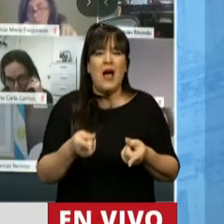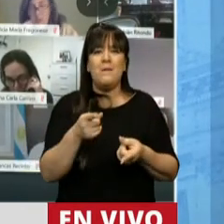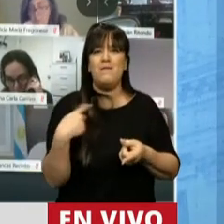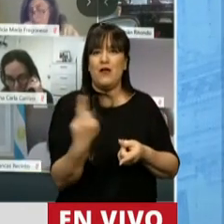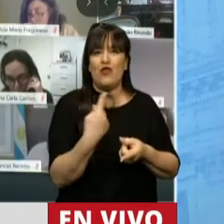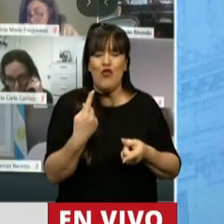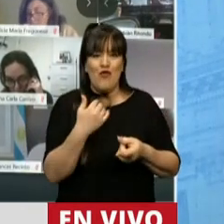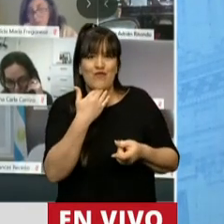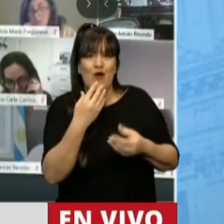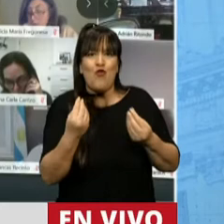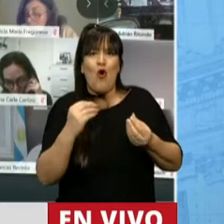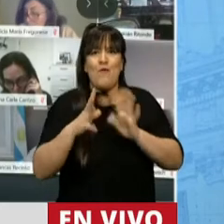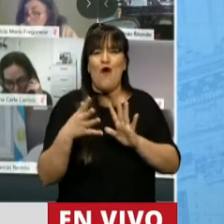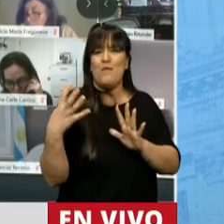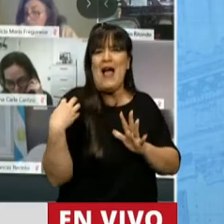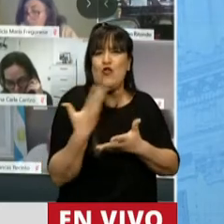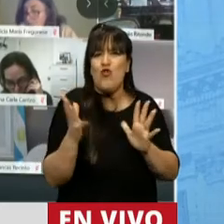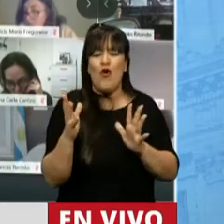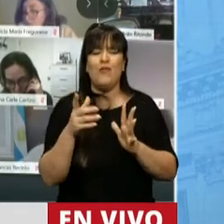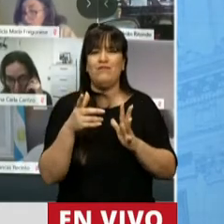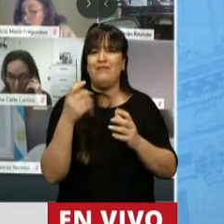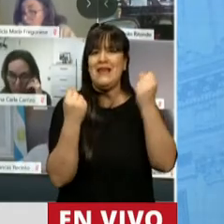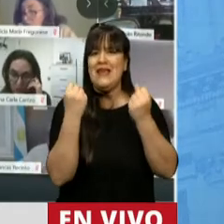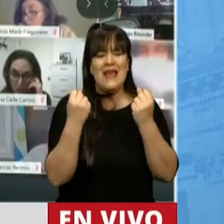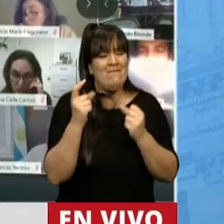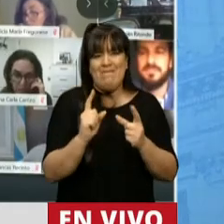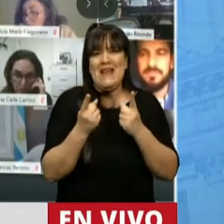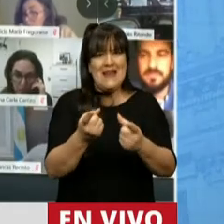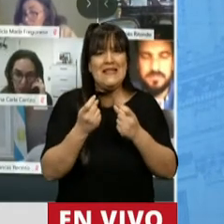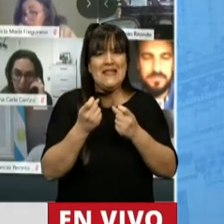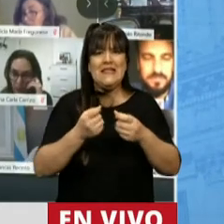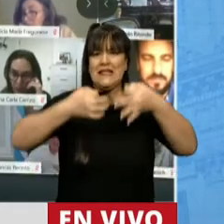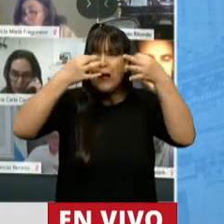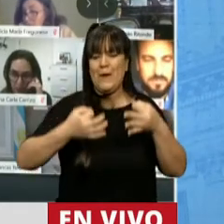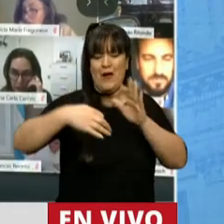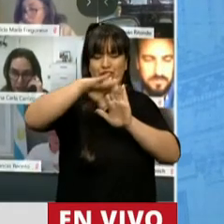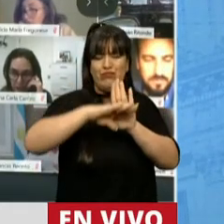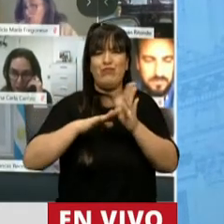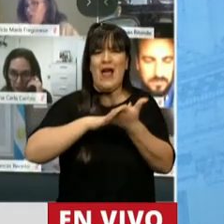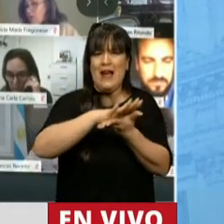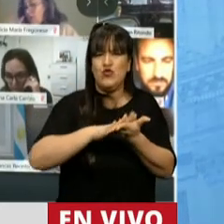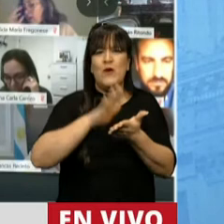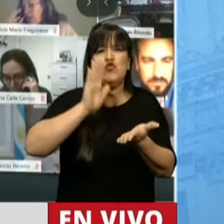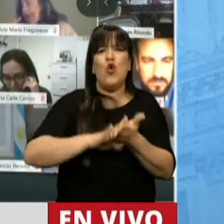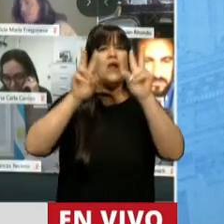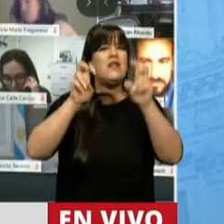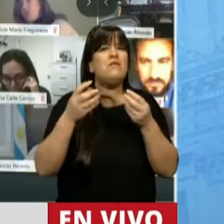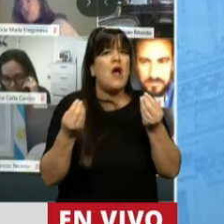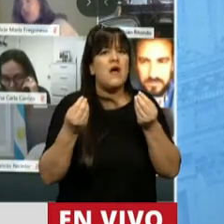definir un escenario macroeconómico, sobre todo sin antes tener adecuadamente resuelto el tema del endeudamiento.